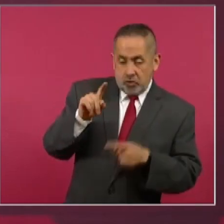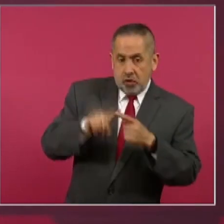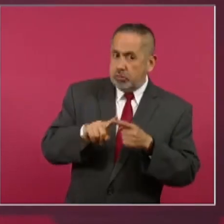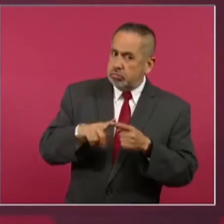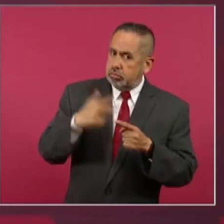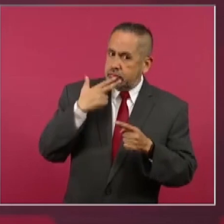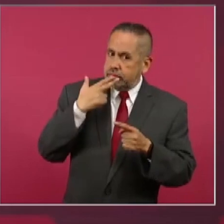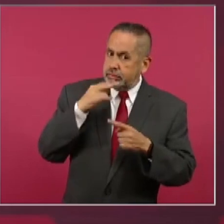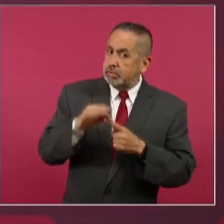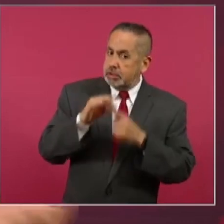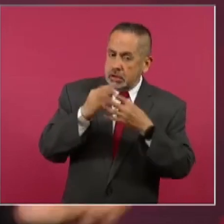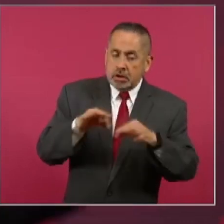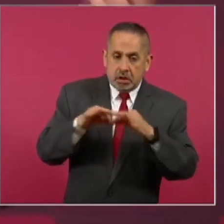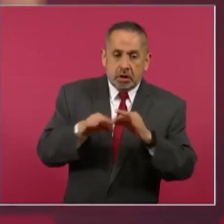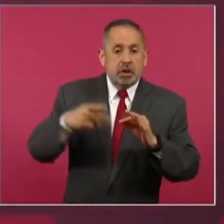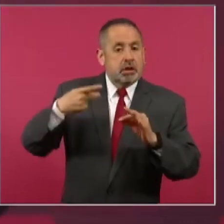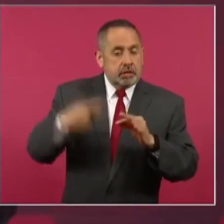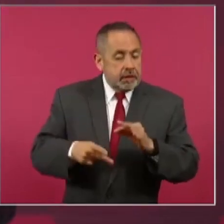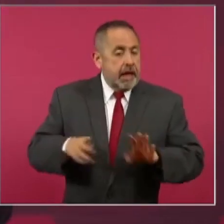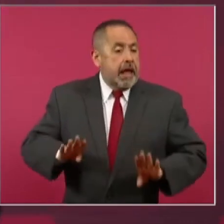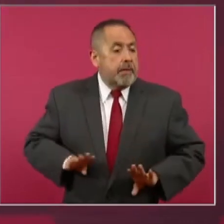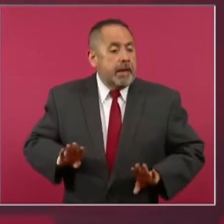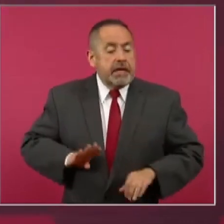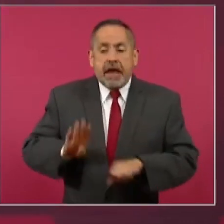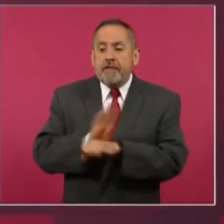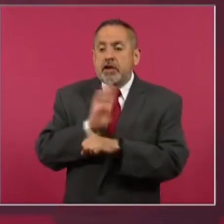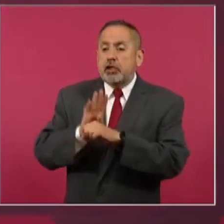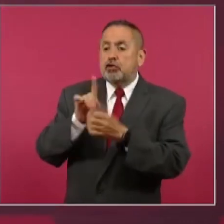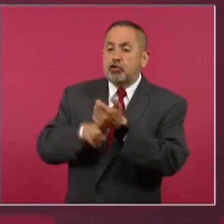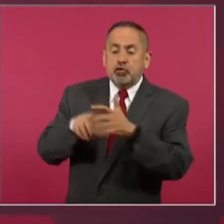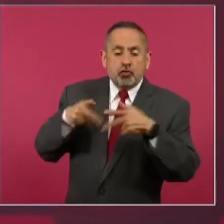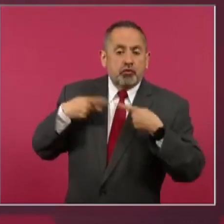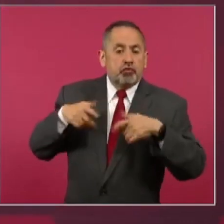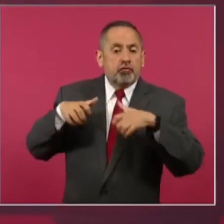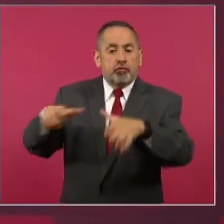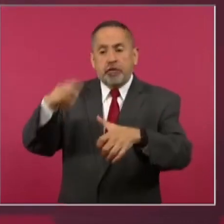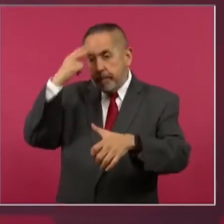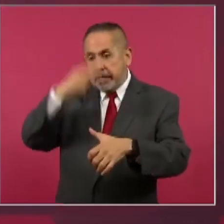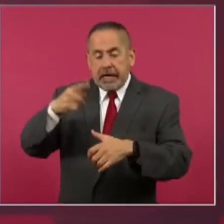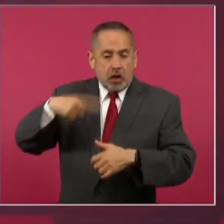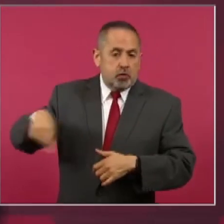sea en beneficio del pueblo de México.